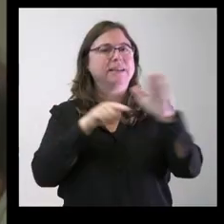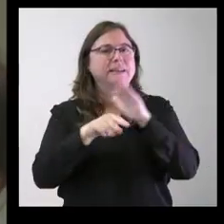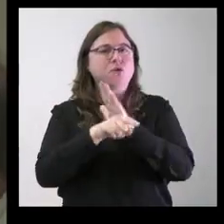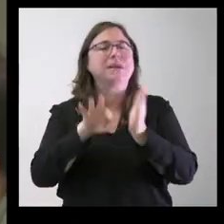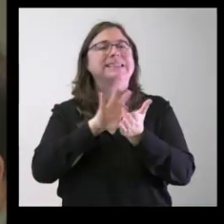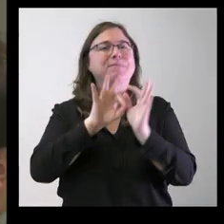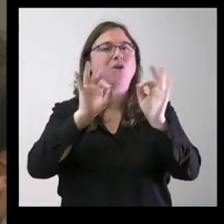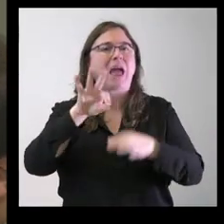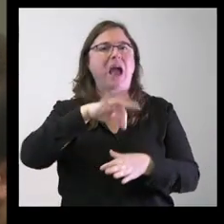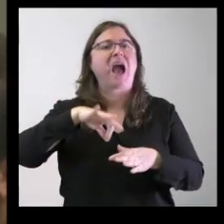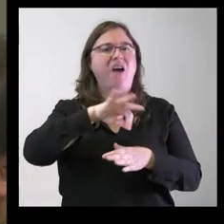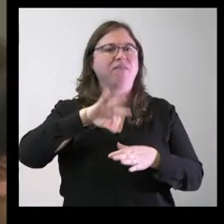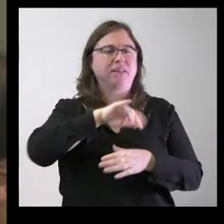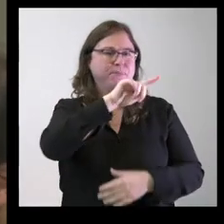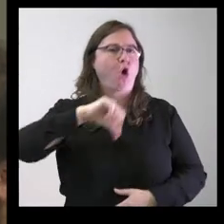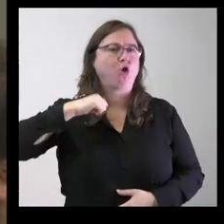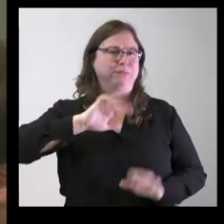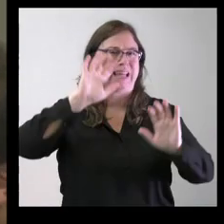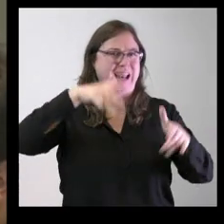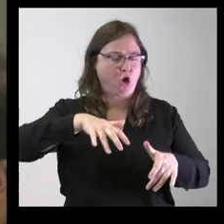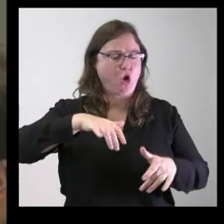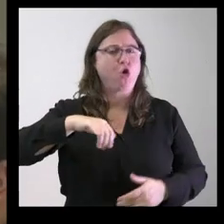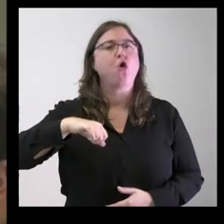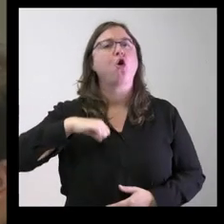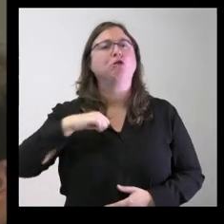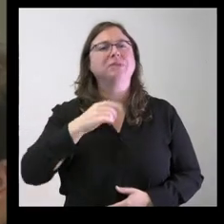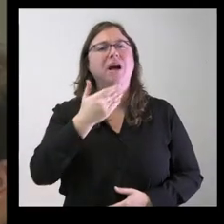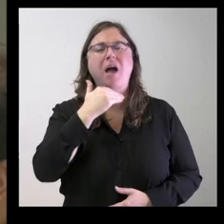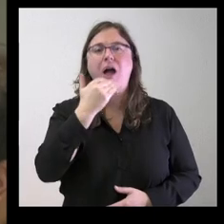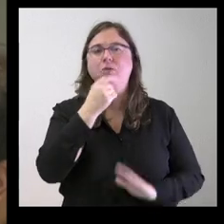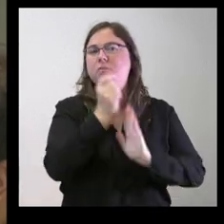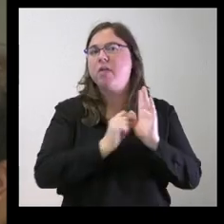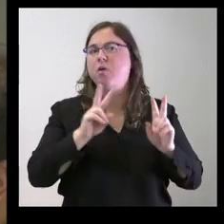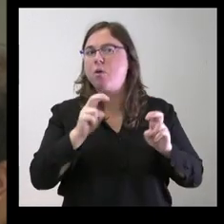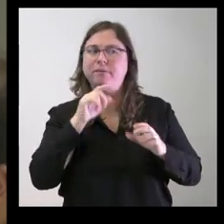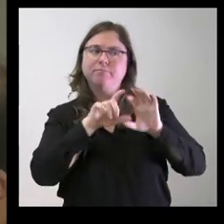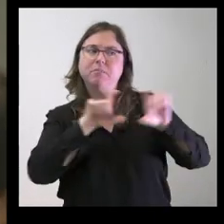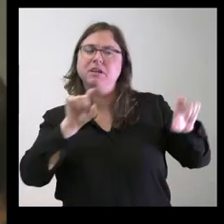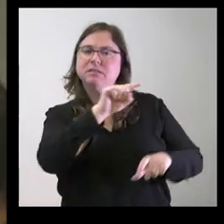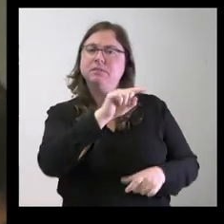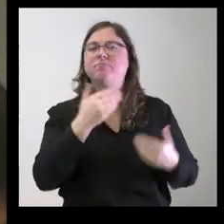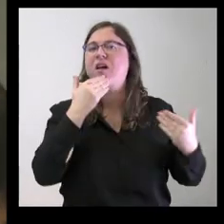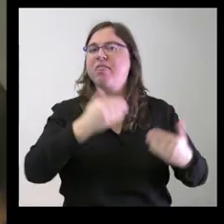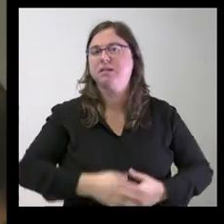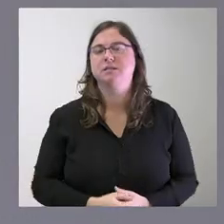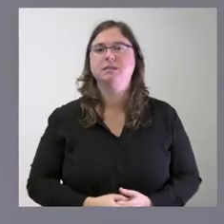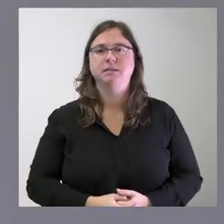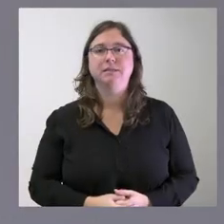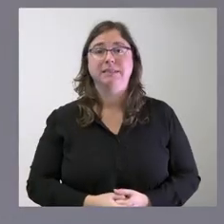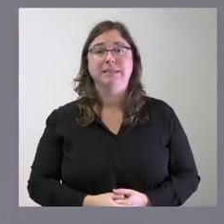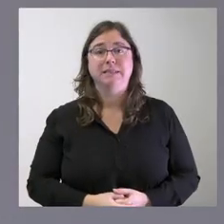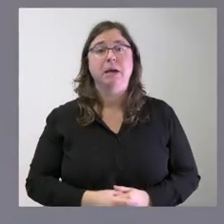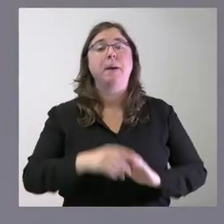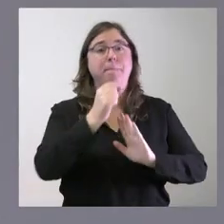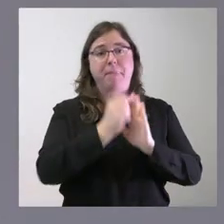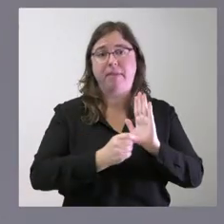cafetería en el hospital de León y en otros hospitales si había alguna medida nueva al respecto gracias Las medidas ya las